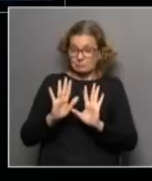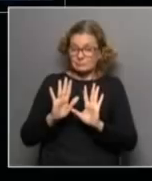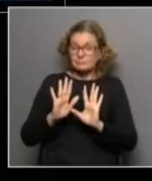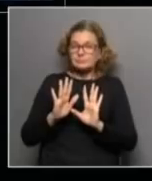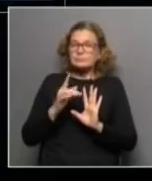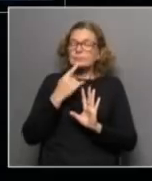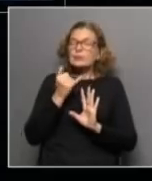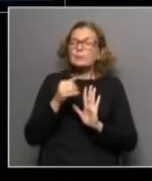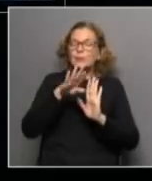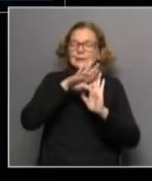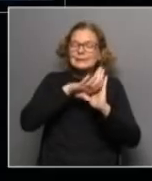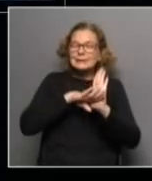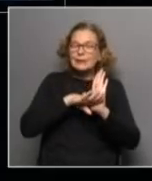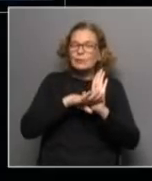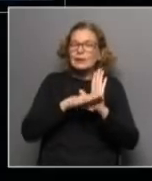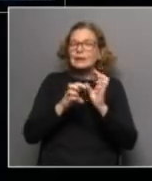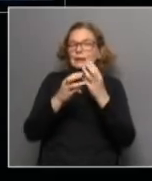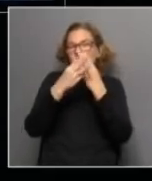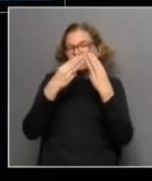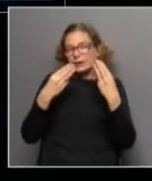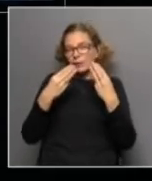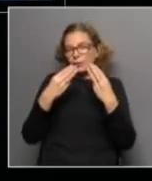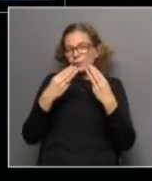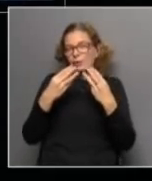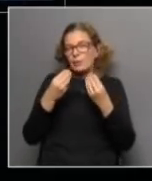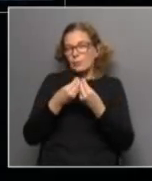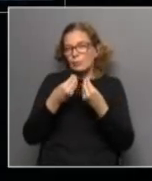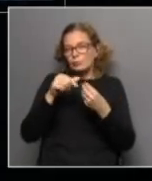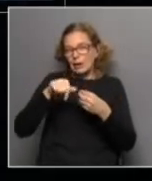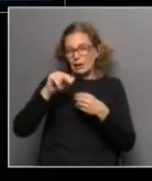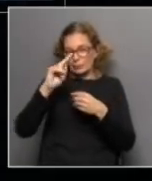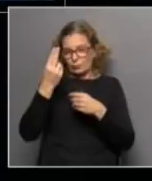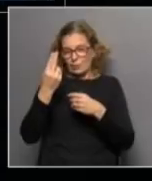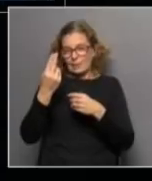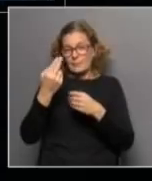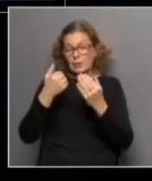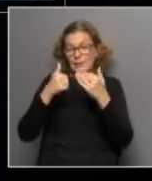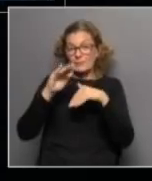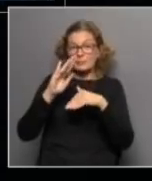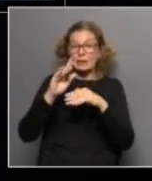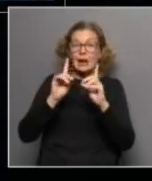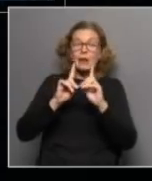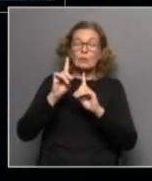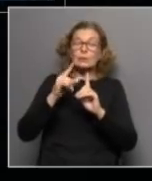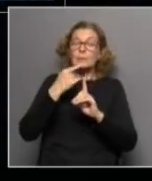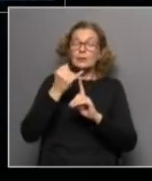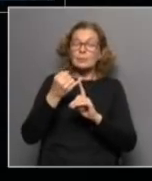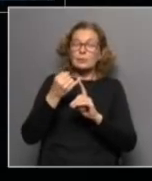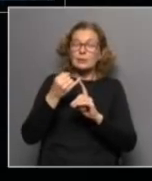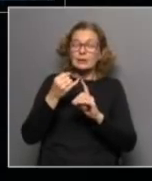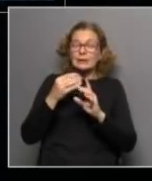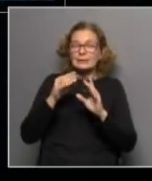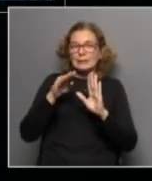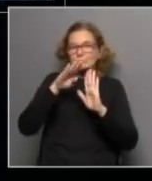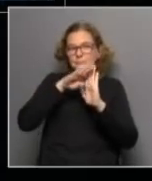Los indicadores que generalmente, hay un montón de medidas multidimensionales en Uruguay, la mayoría de las, algunas de ellas están específicamente